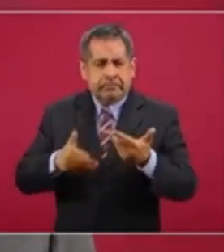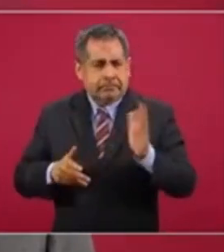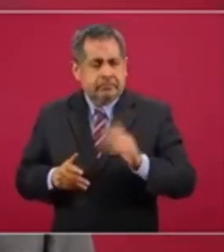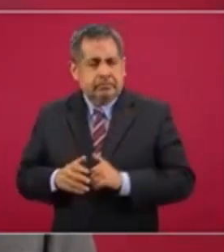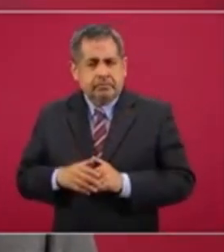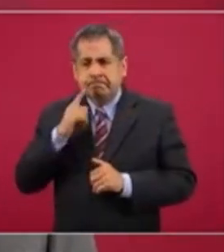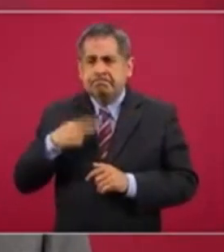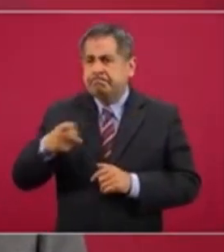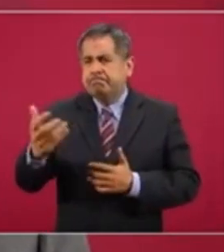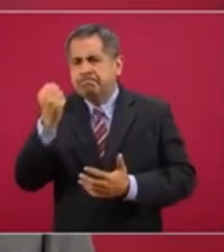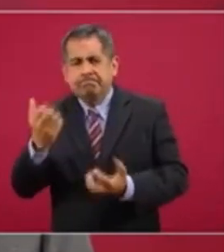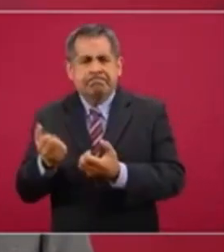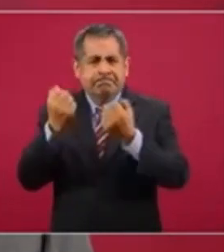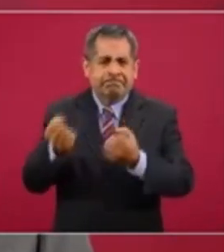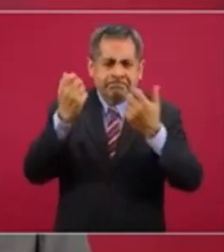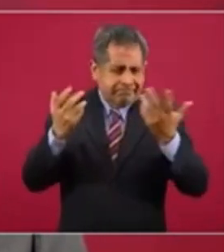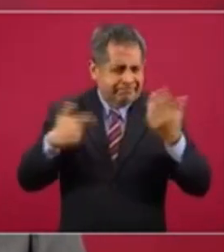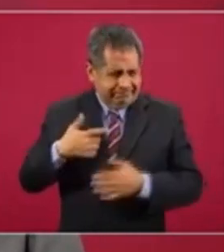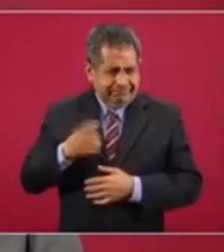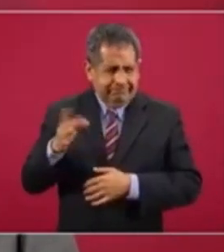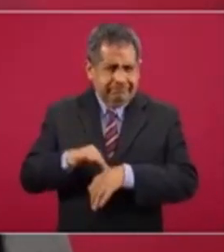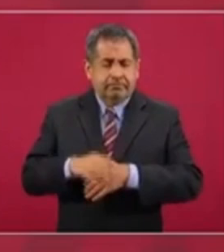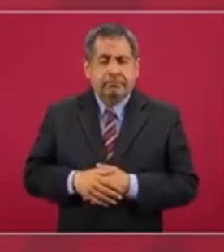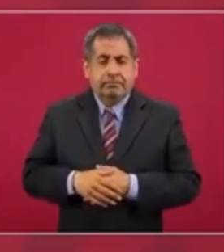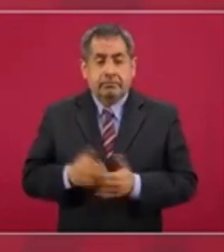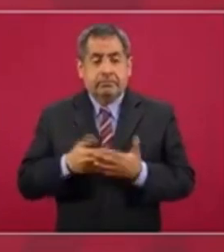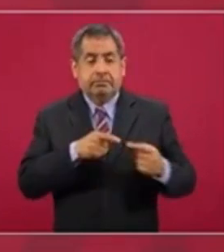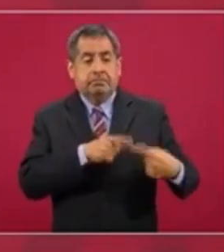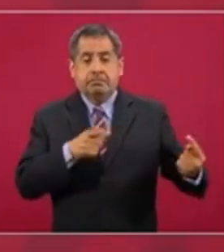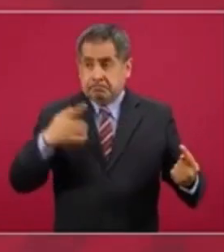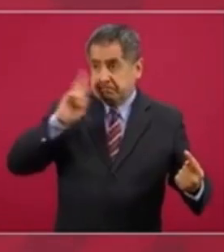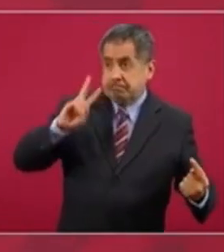para rescatar gente y todo. Ahora me dicen, a ver,